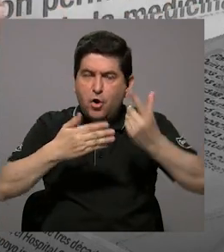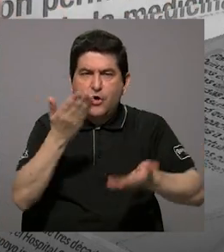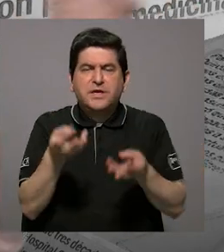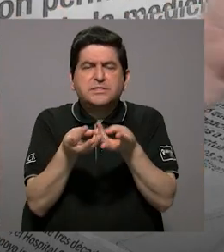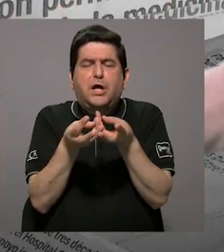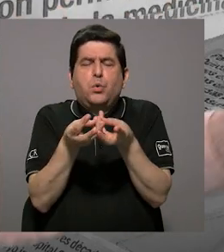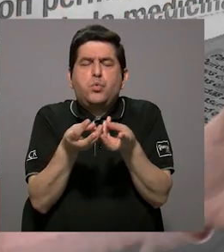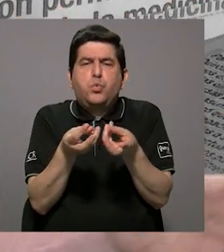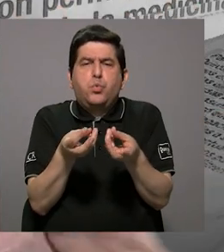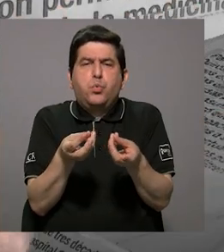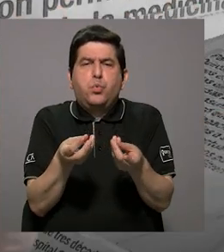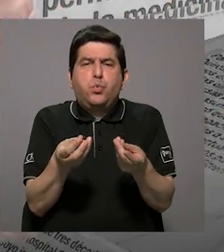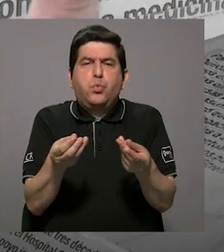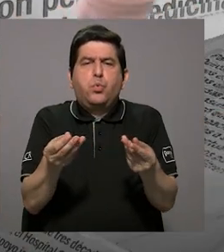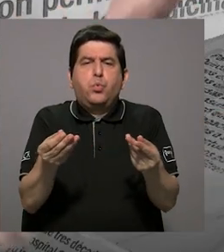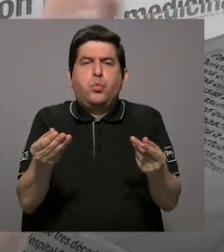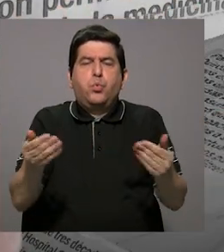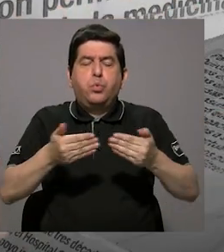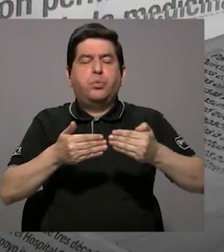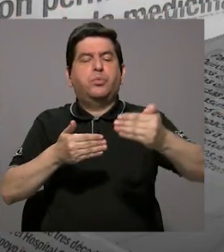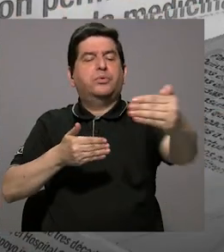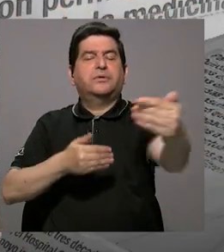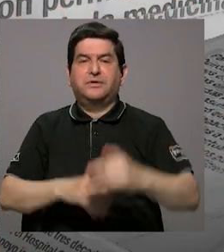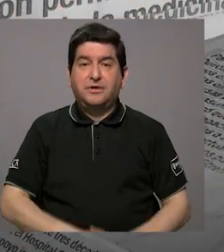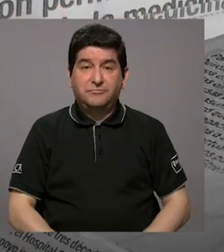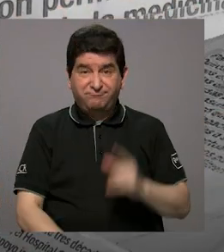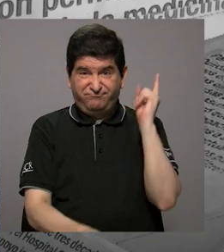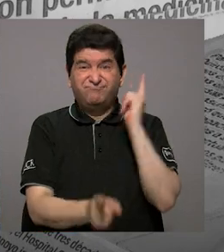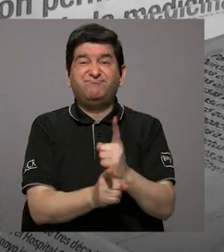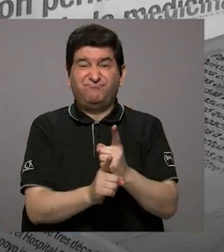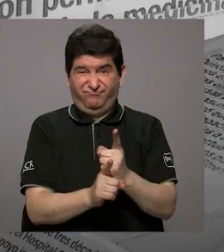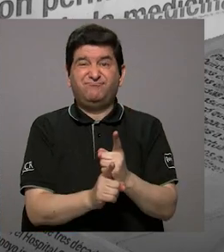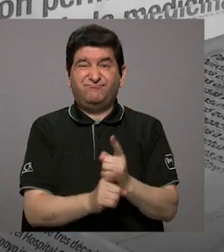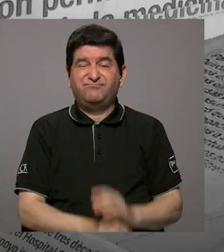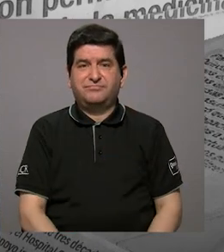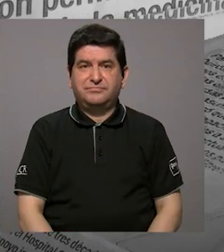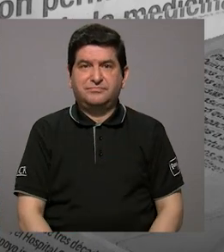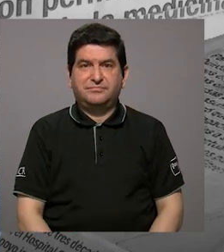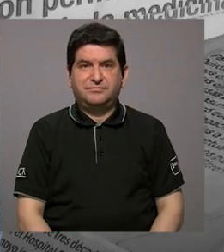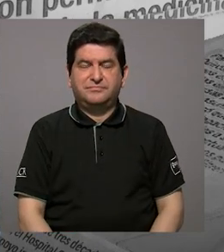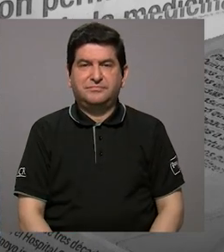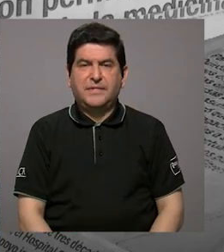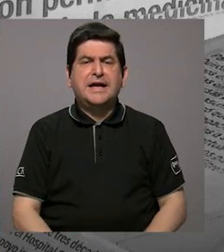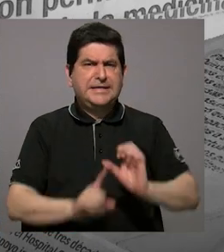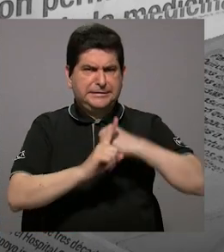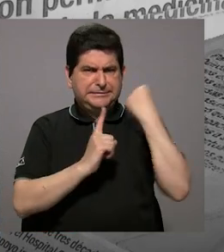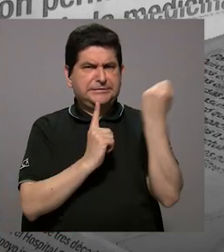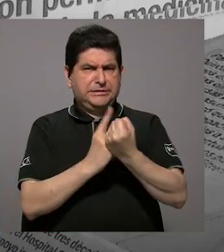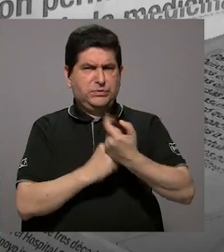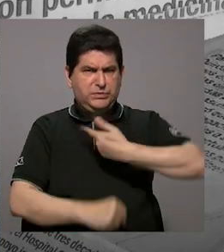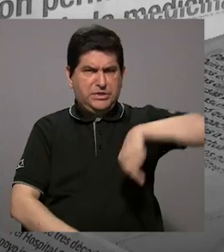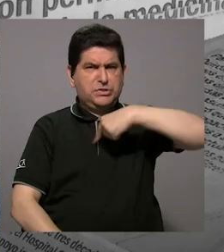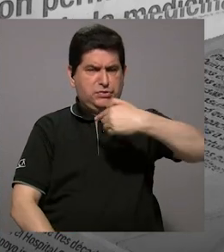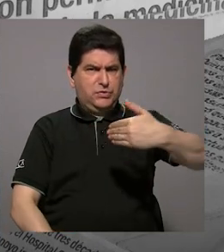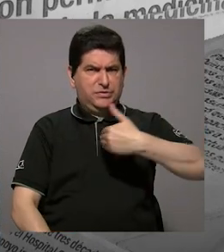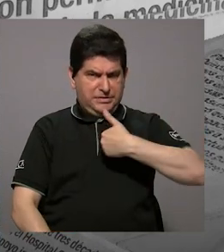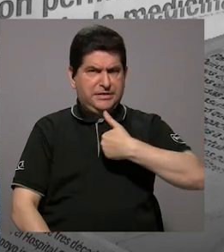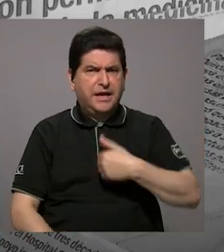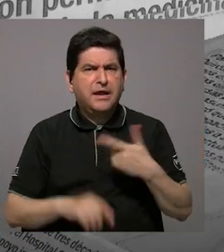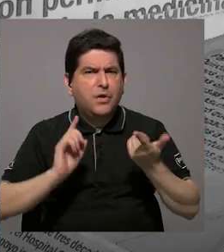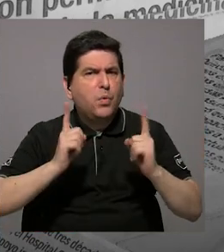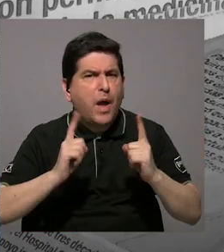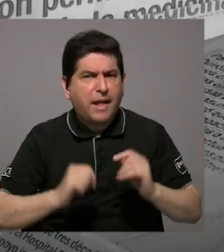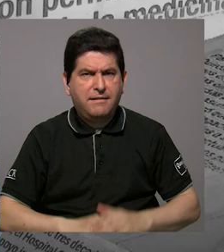se hayan diluido en el tiempo. Es correcto. Una de las situaciones que tuvimos